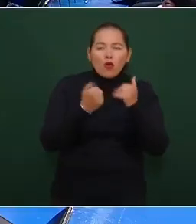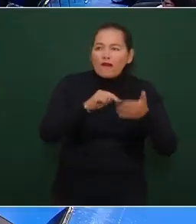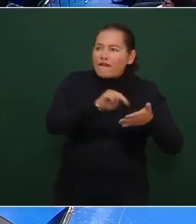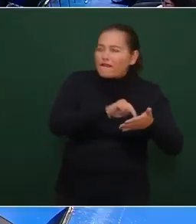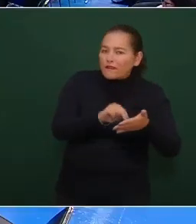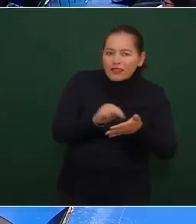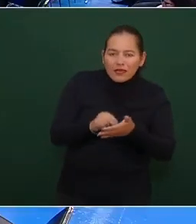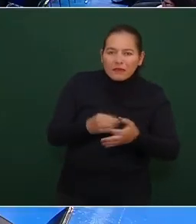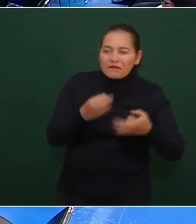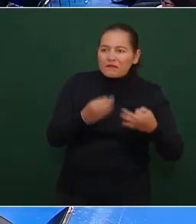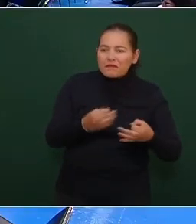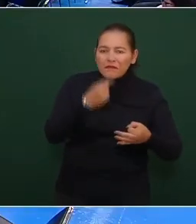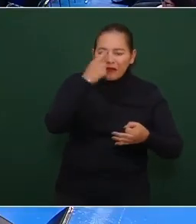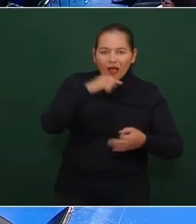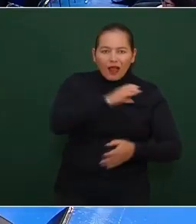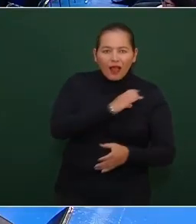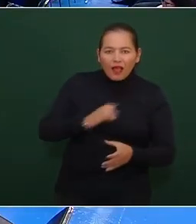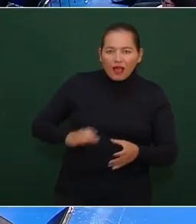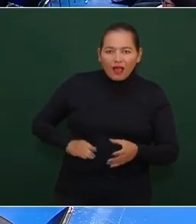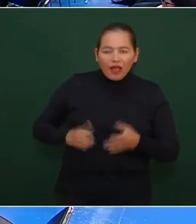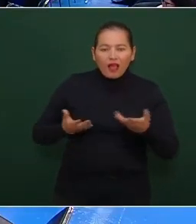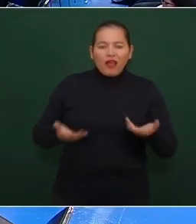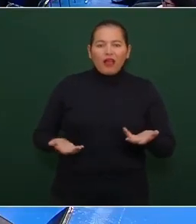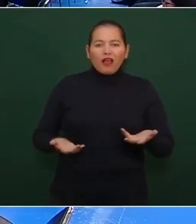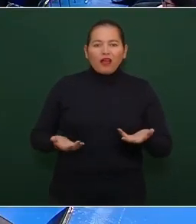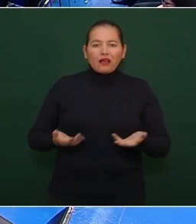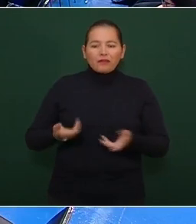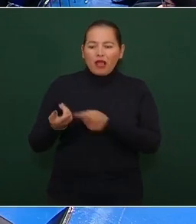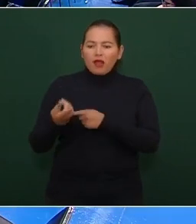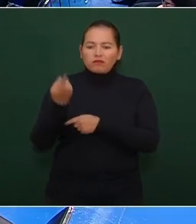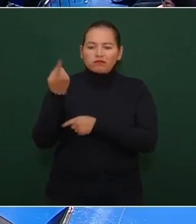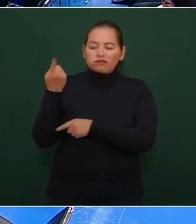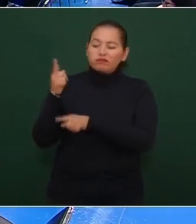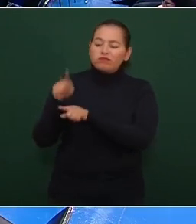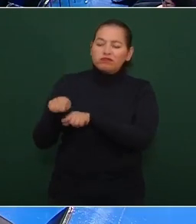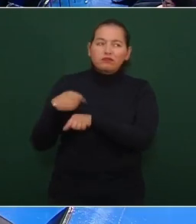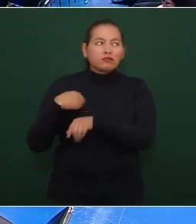para ser candidatos recibía órdenes